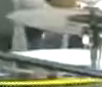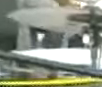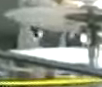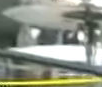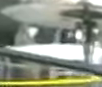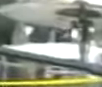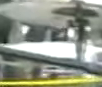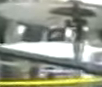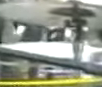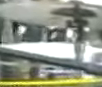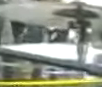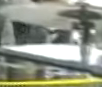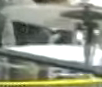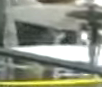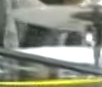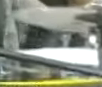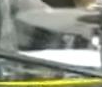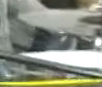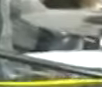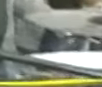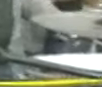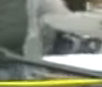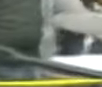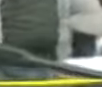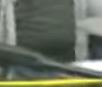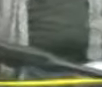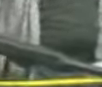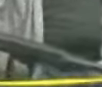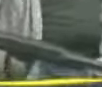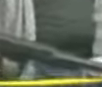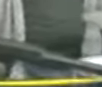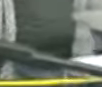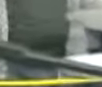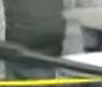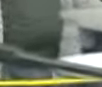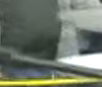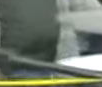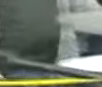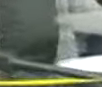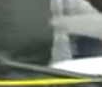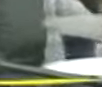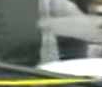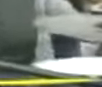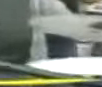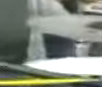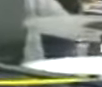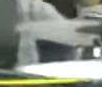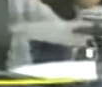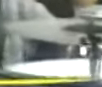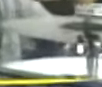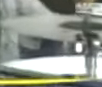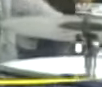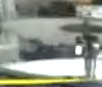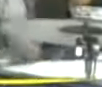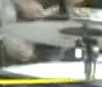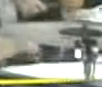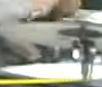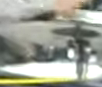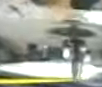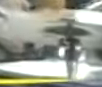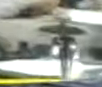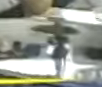Tú me engañabas Sin razón Sin la mera Preocupación Me destruía